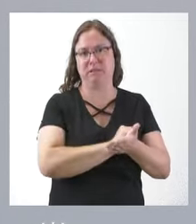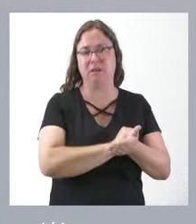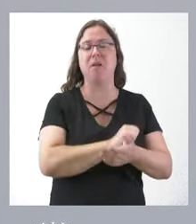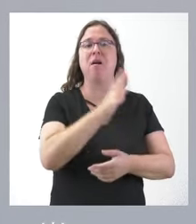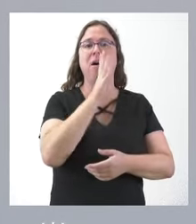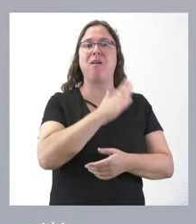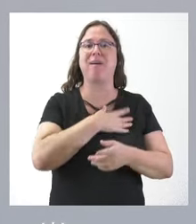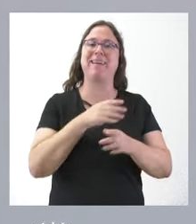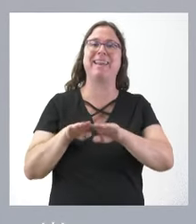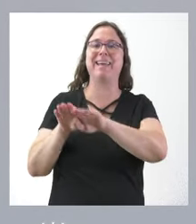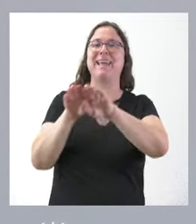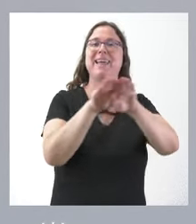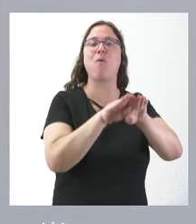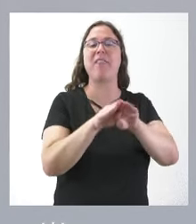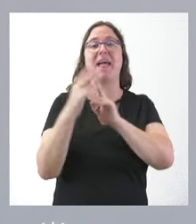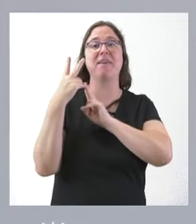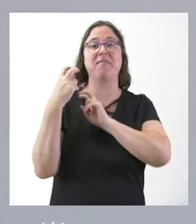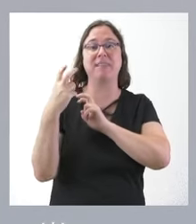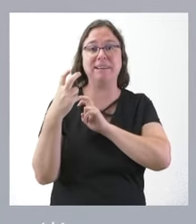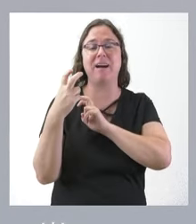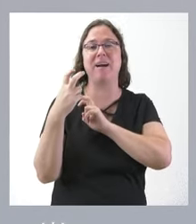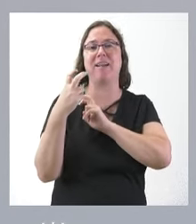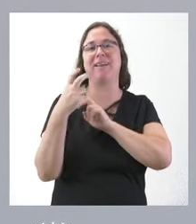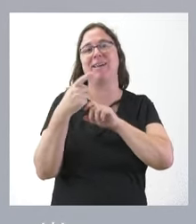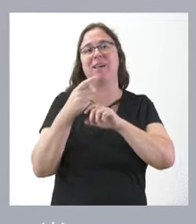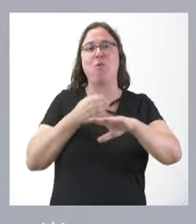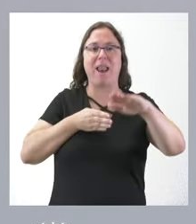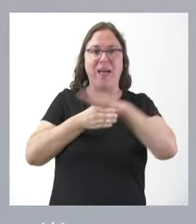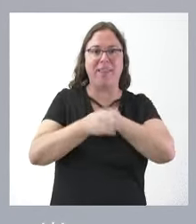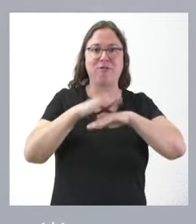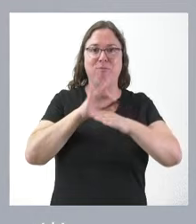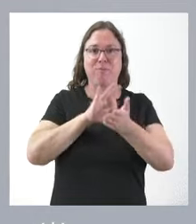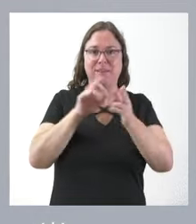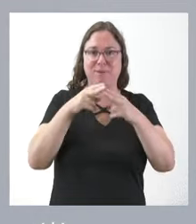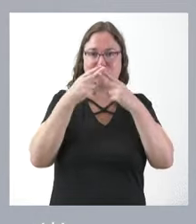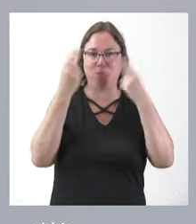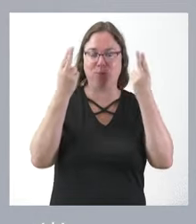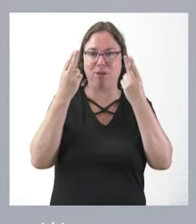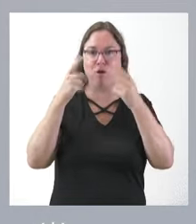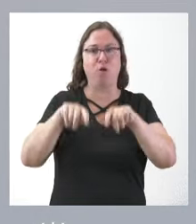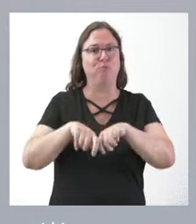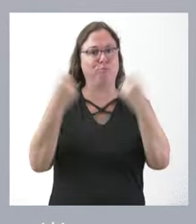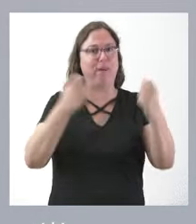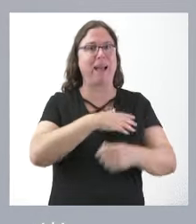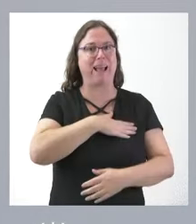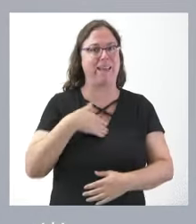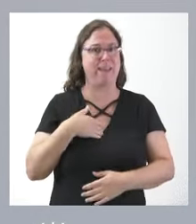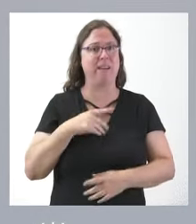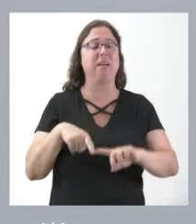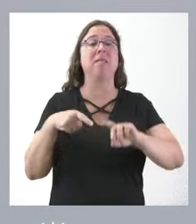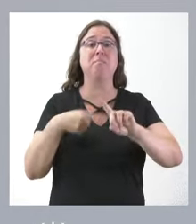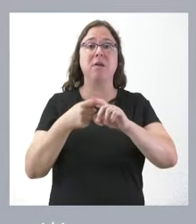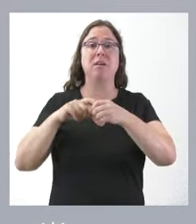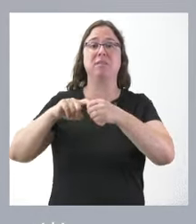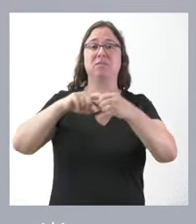la igualdad fiscal, la igualdad en el acceso a los medios públicos y también la solidaridad. Este es un sentimiento generalizado